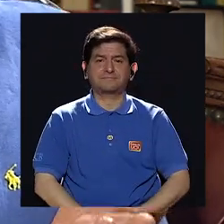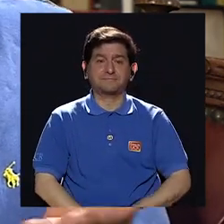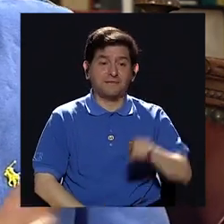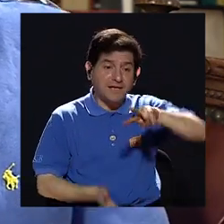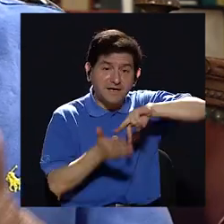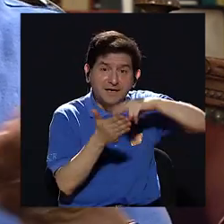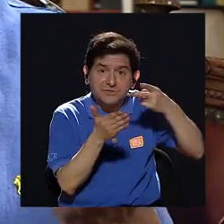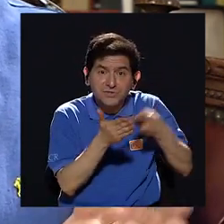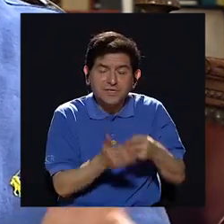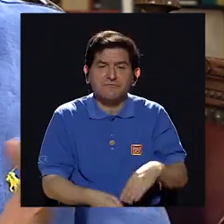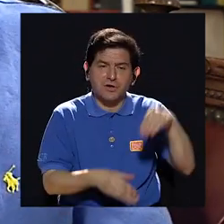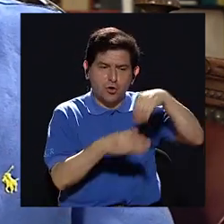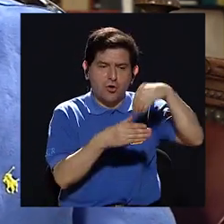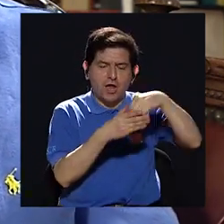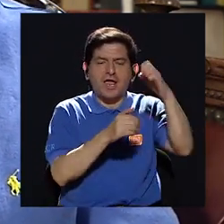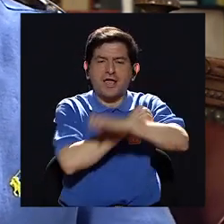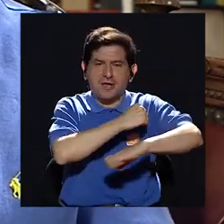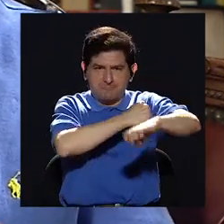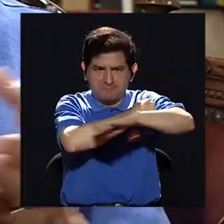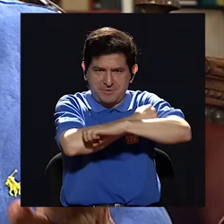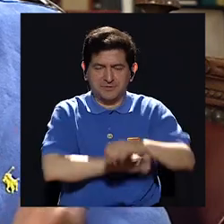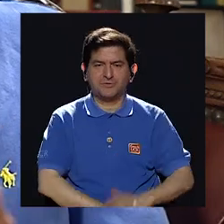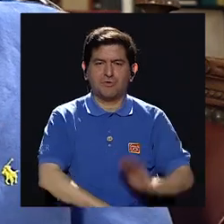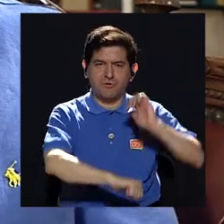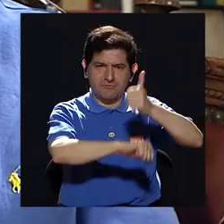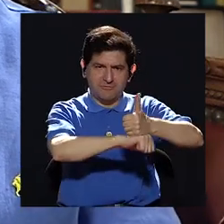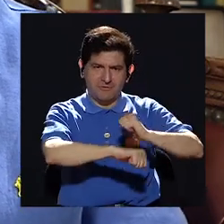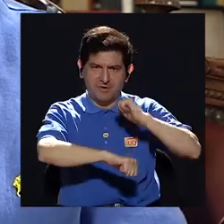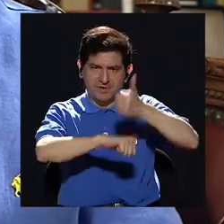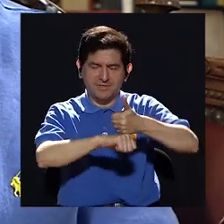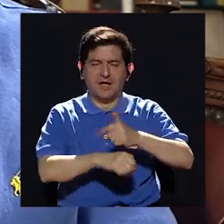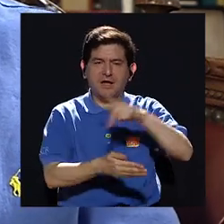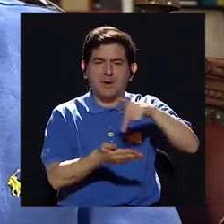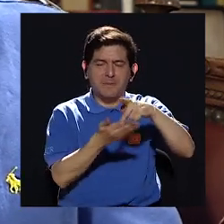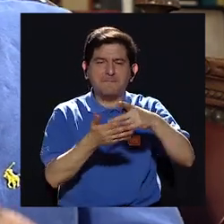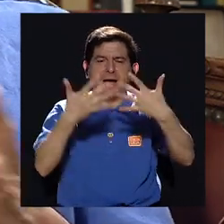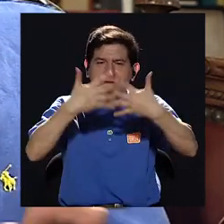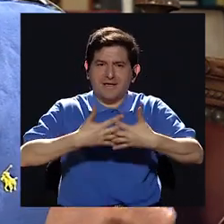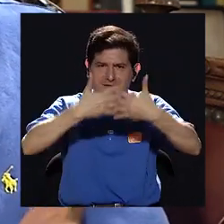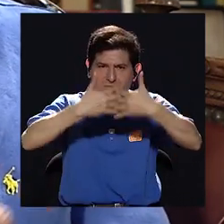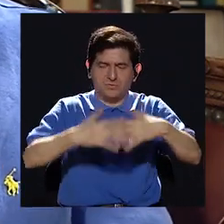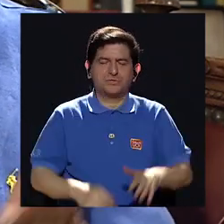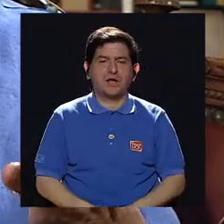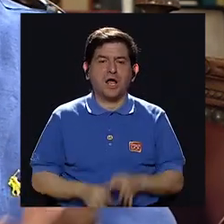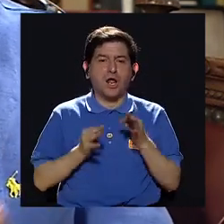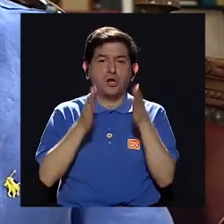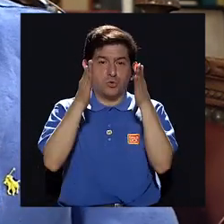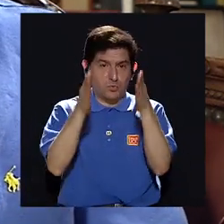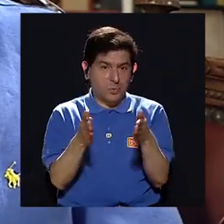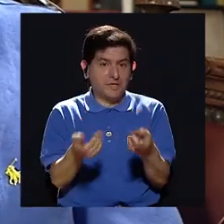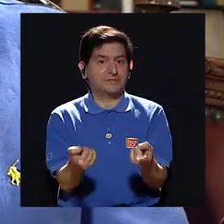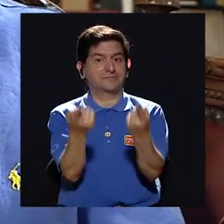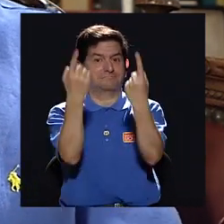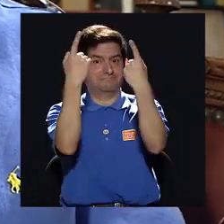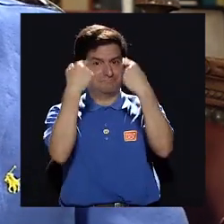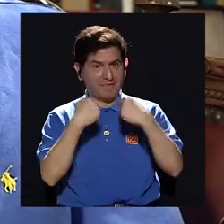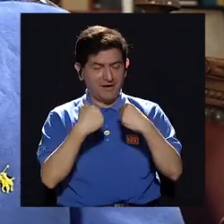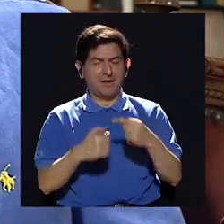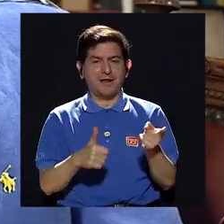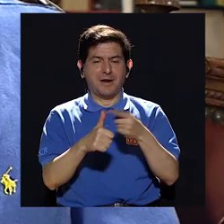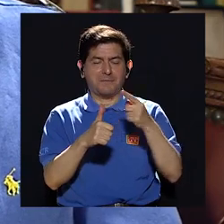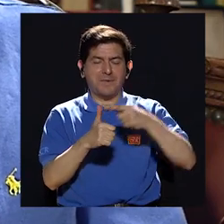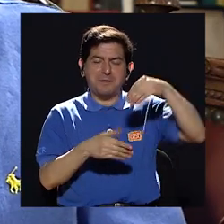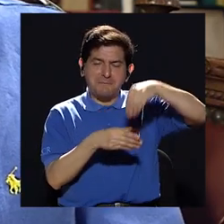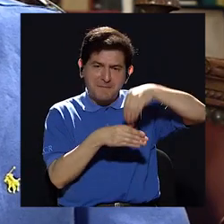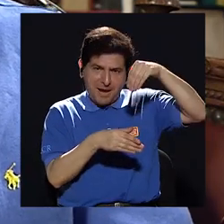eso hizo que viniera la inversión extranjera creamos los parques industriales que viniera el turismo que es la primera